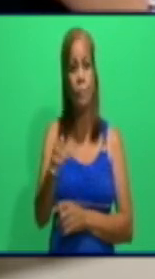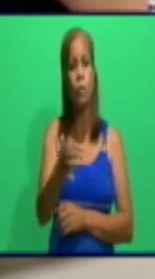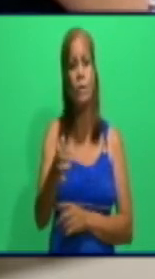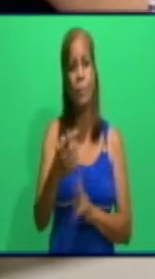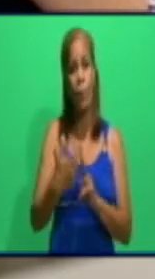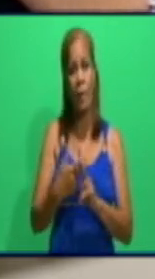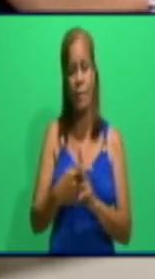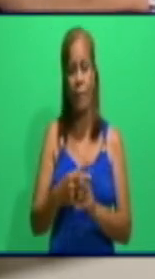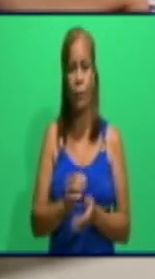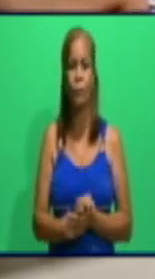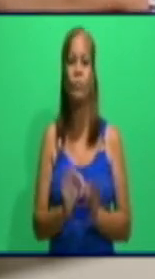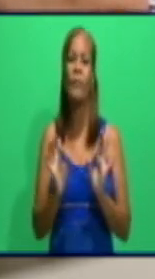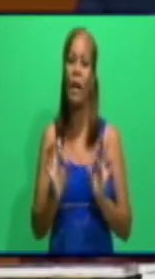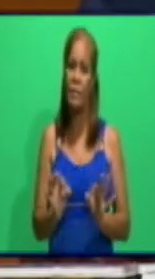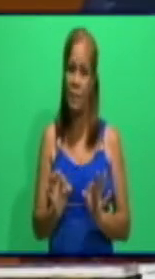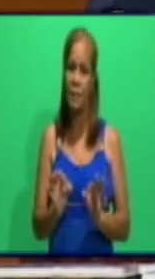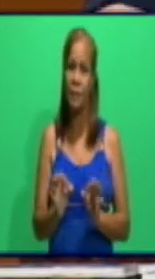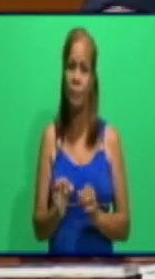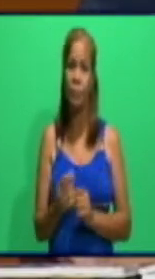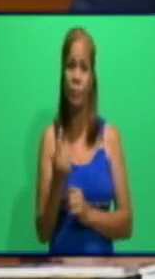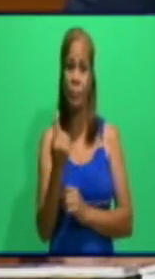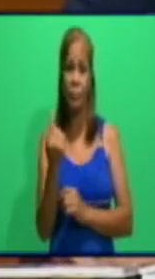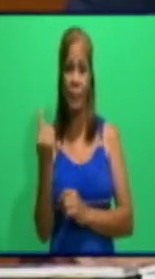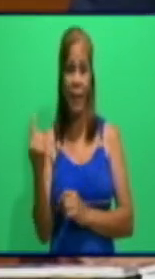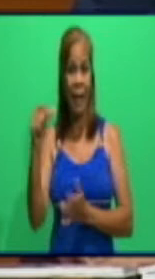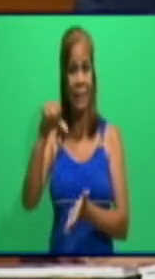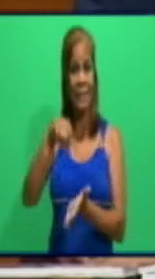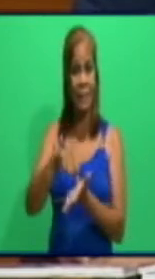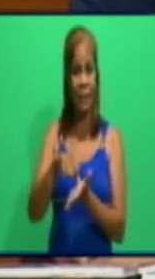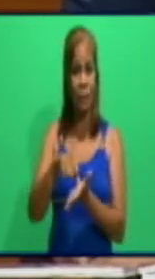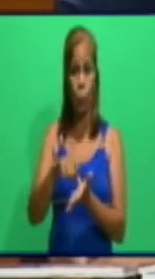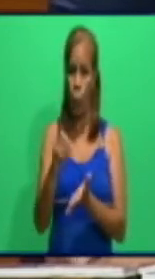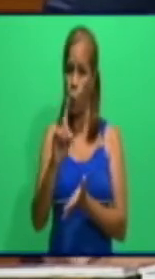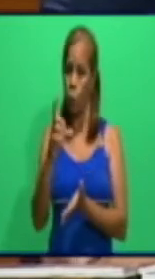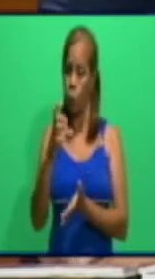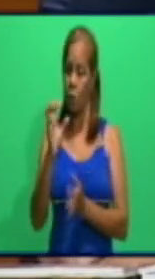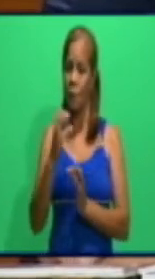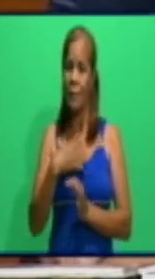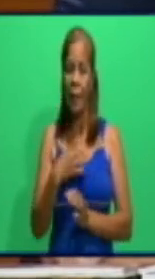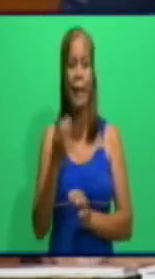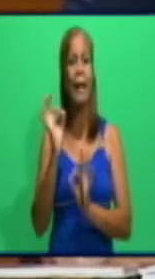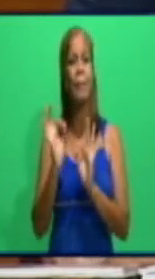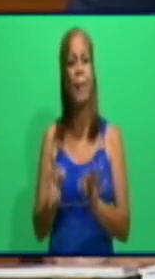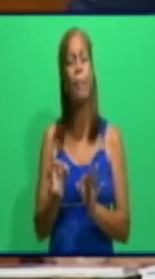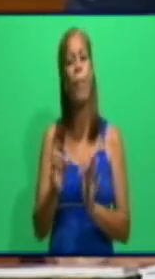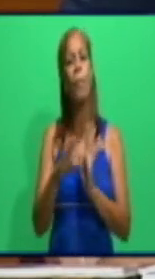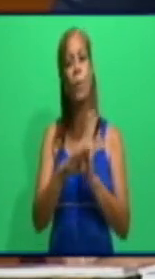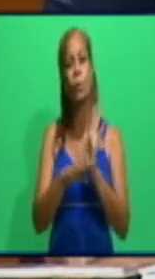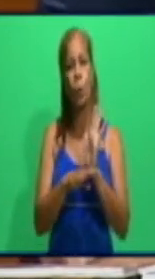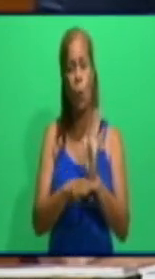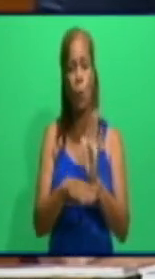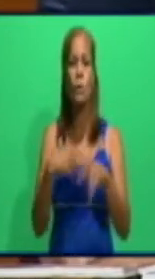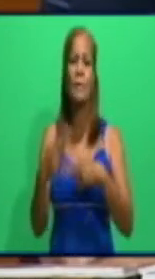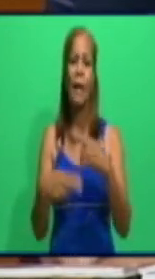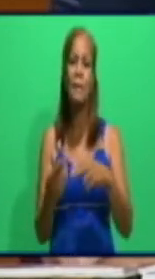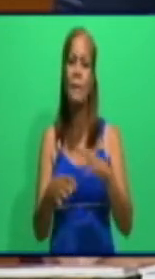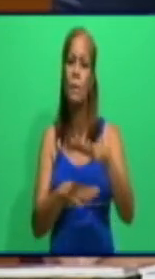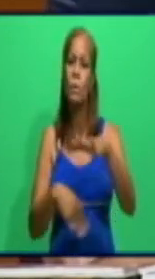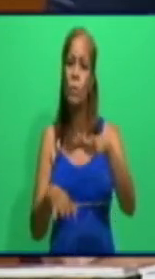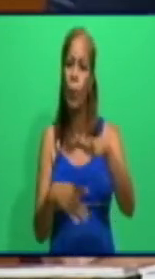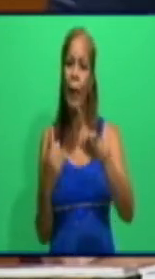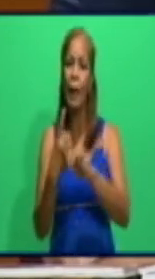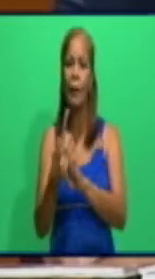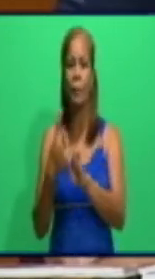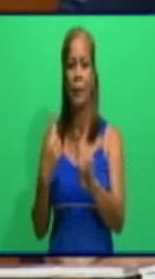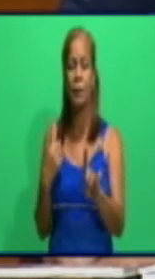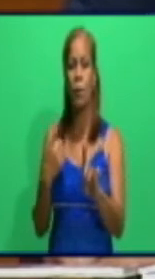Así es, Yonel, y tampoco lleva el mismo protocolo todos los centros. Se establecen tres centros de aislamiento, centro para confirmados,